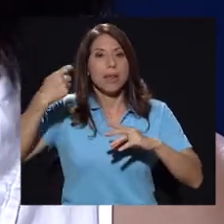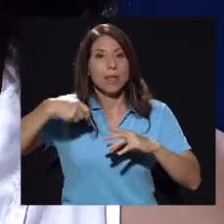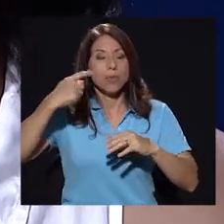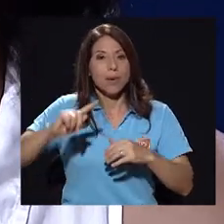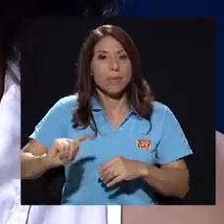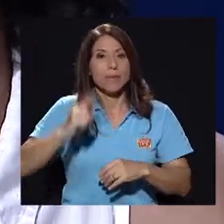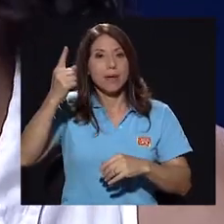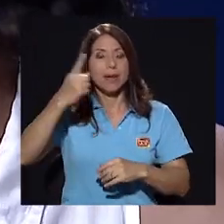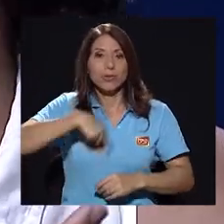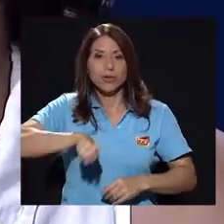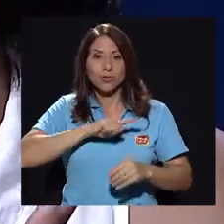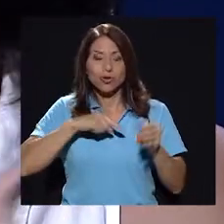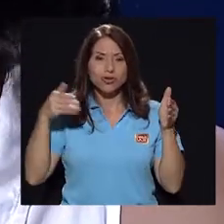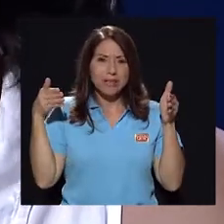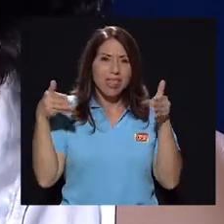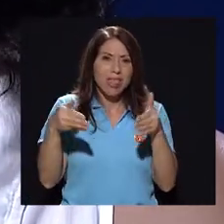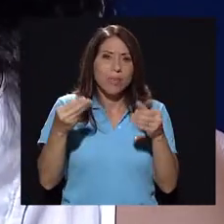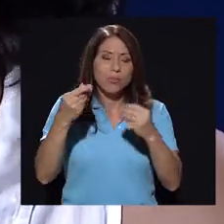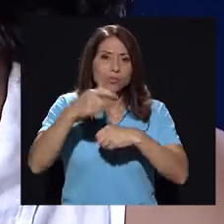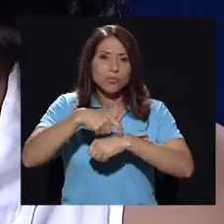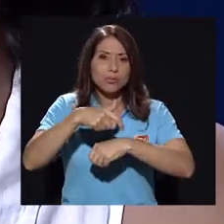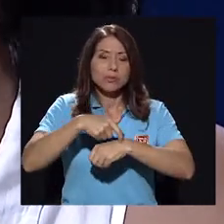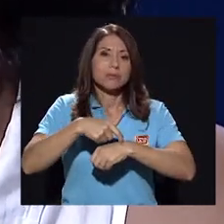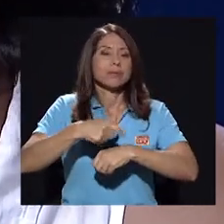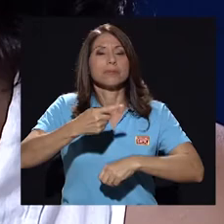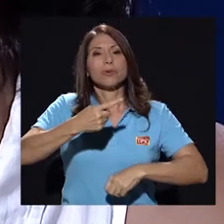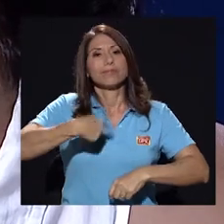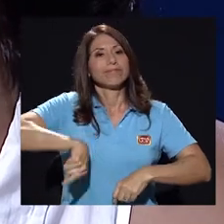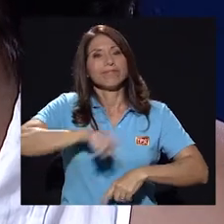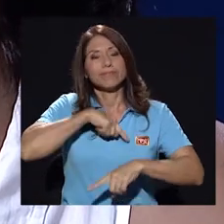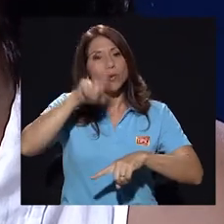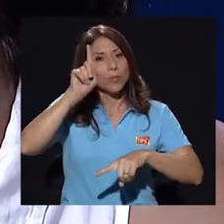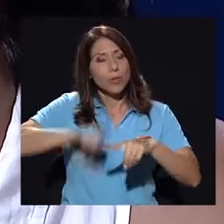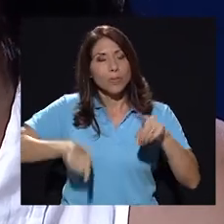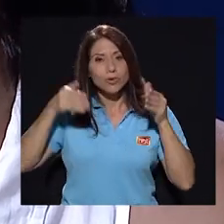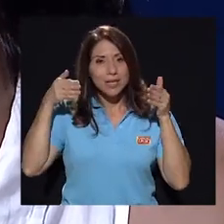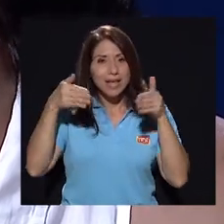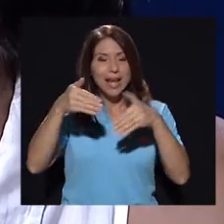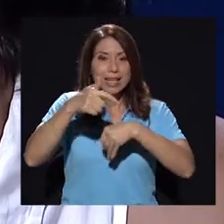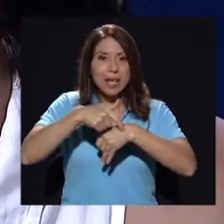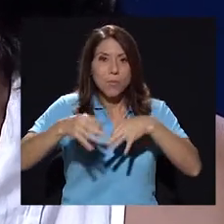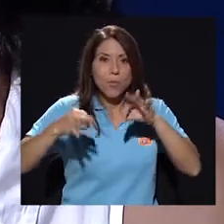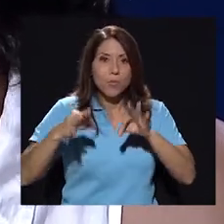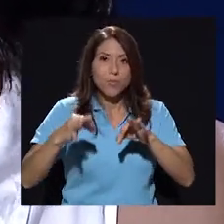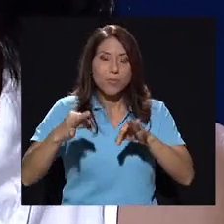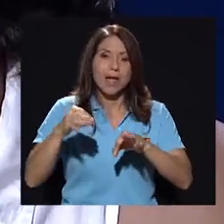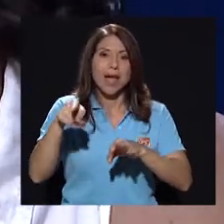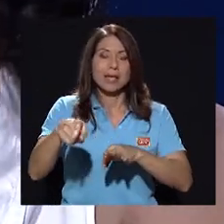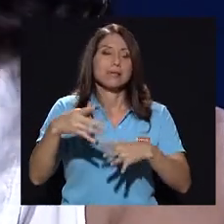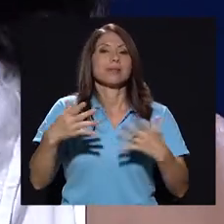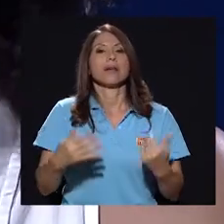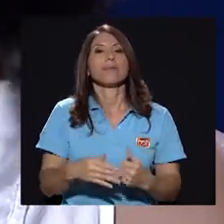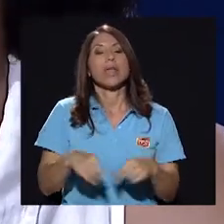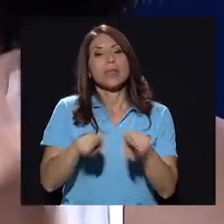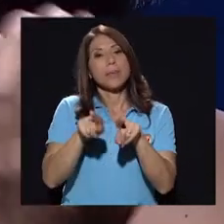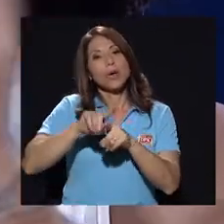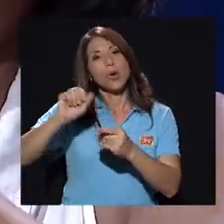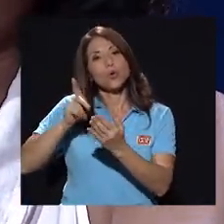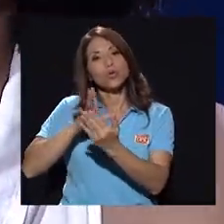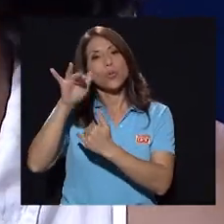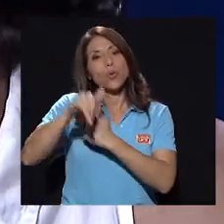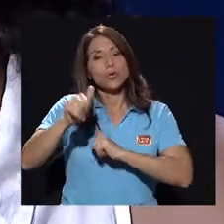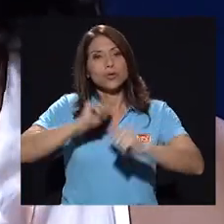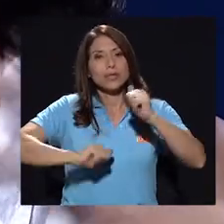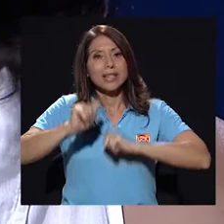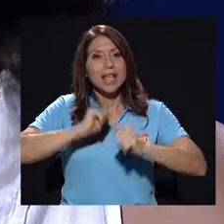y de ahí le hemos tenido que dedicar mucho tiempo, entonces no hemos podido dedicarle el tiempo que nos gustaría a esta obra y luego otros